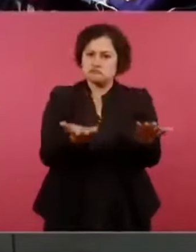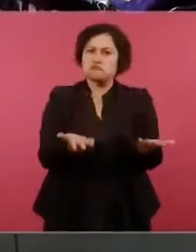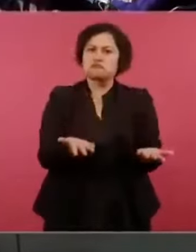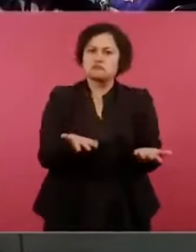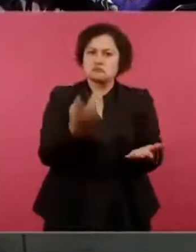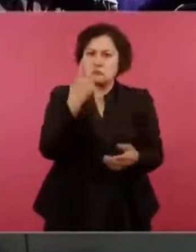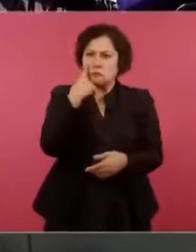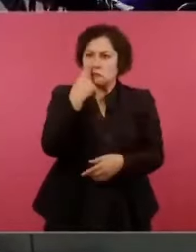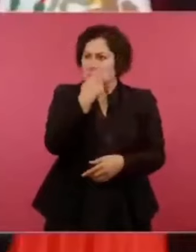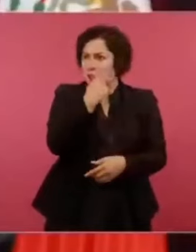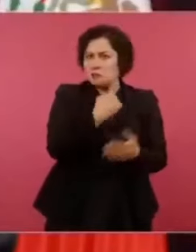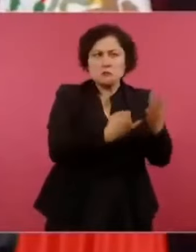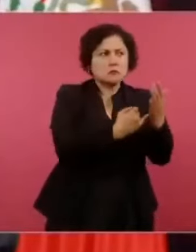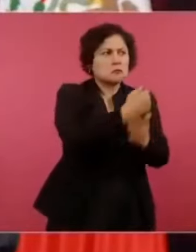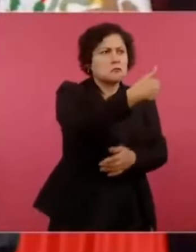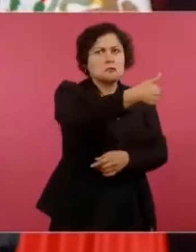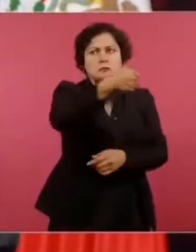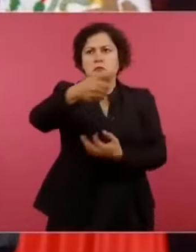no simuladores,